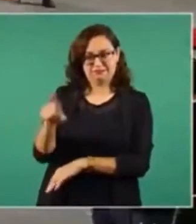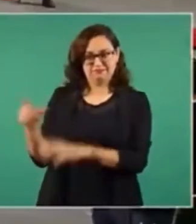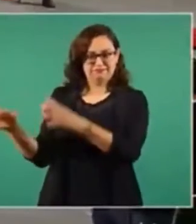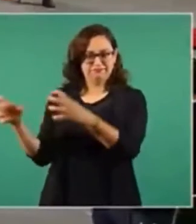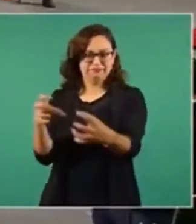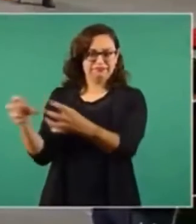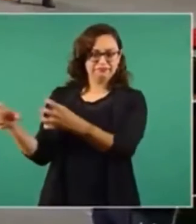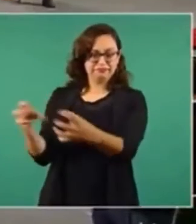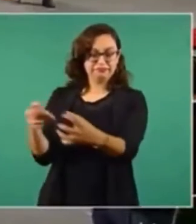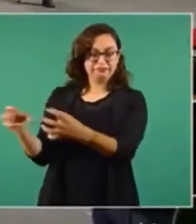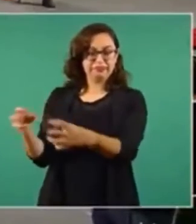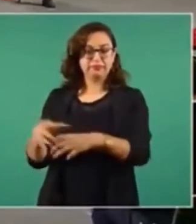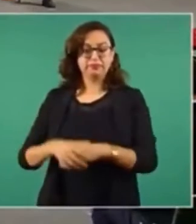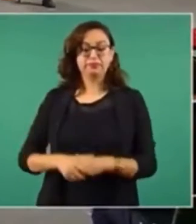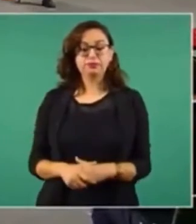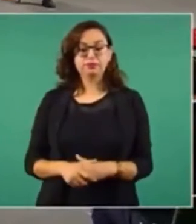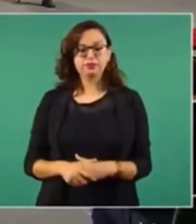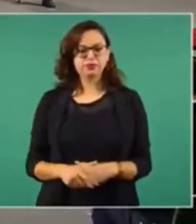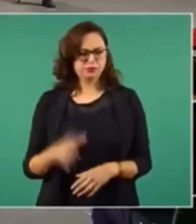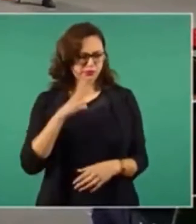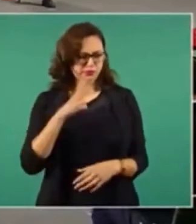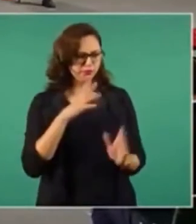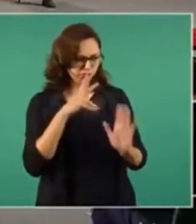pero hay un video